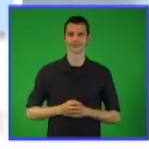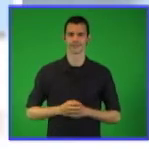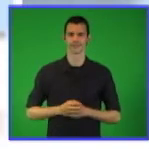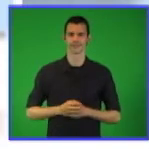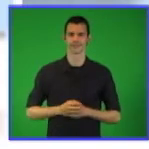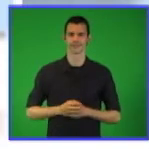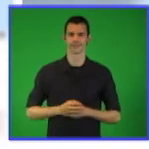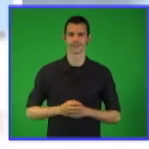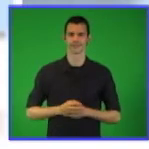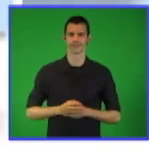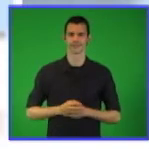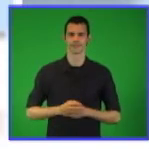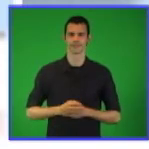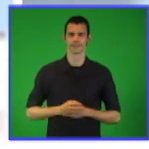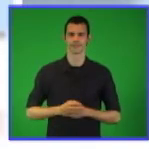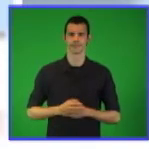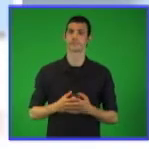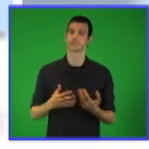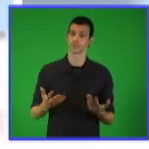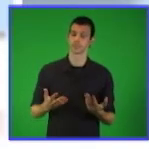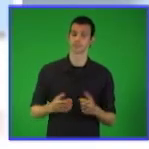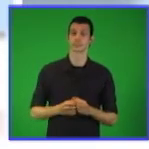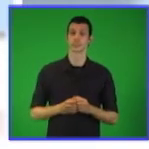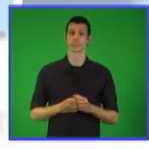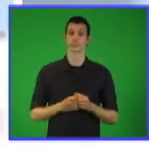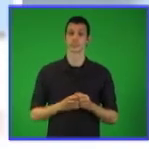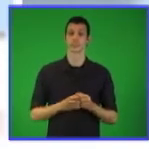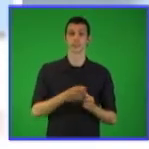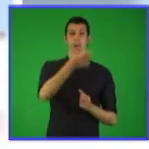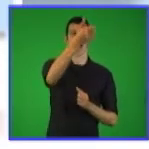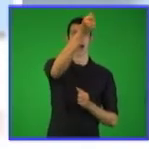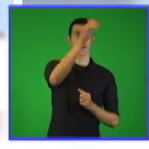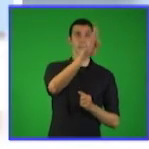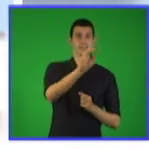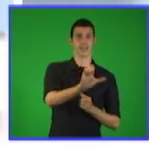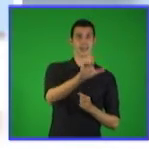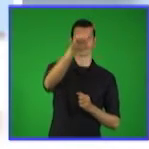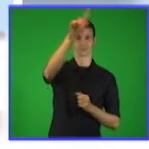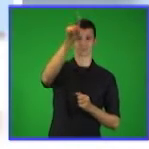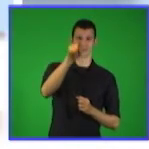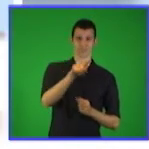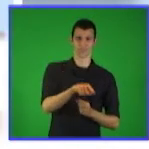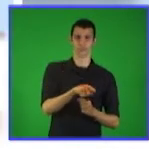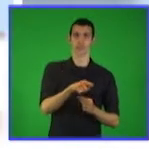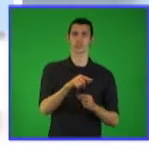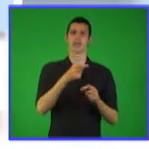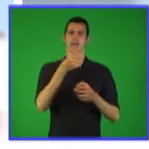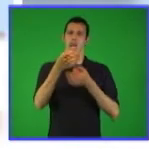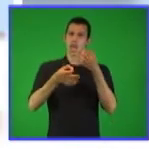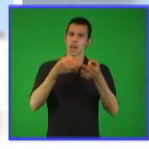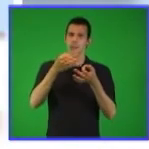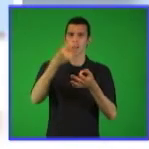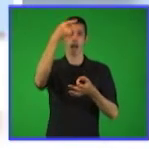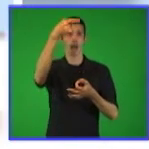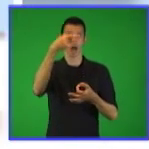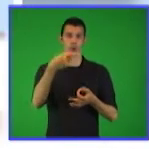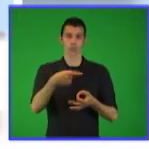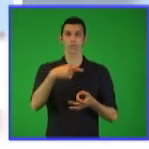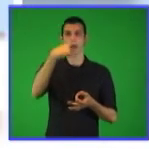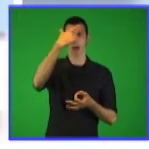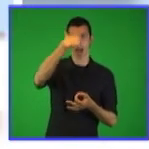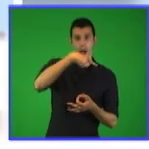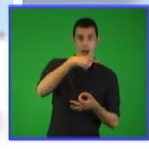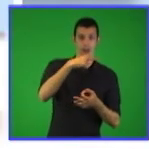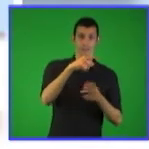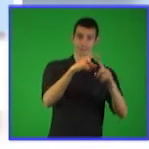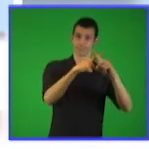idea que estamos analizando. Es decir, en cada uno de los incisos anteriores, A